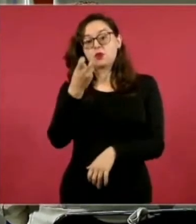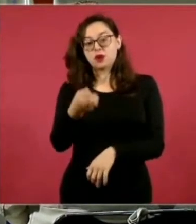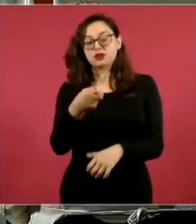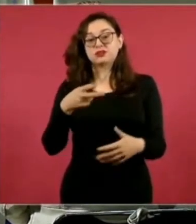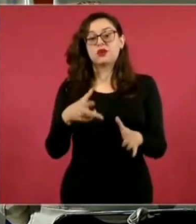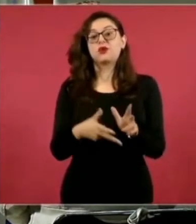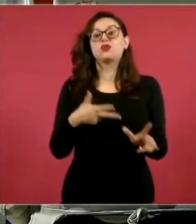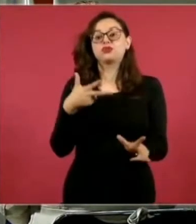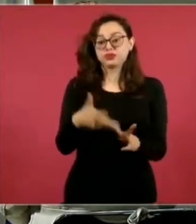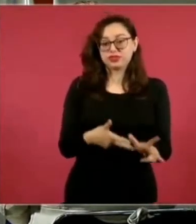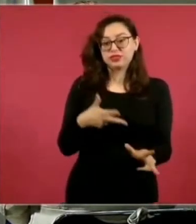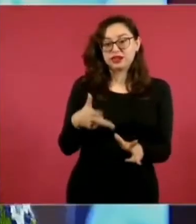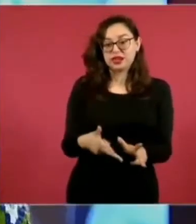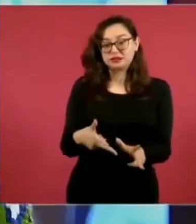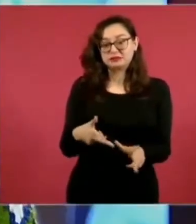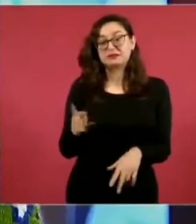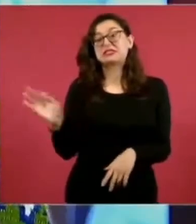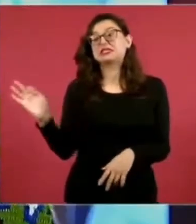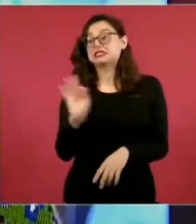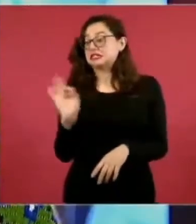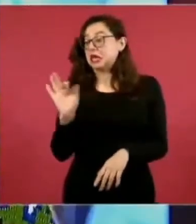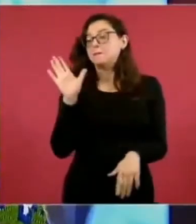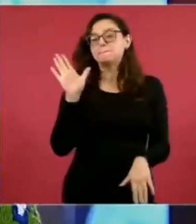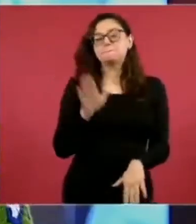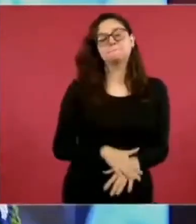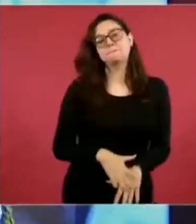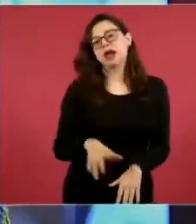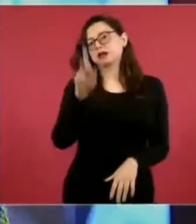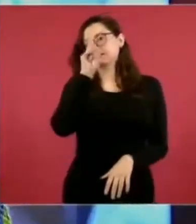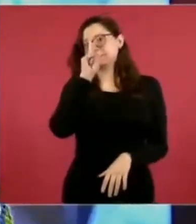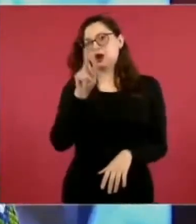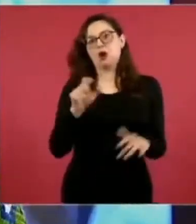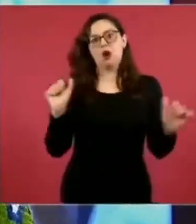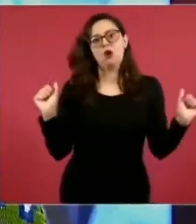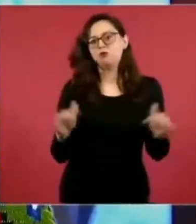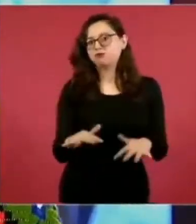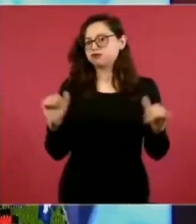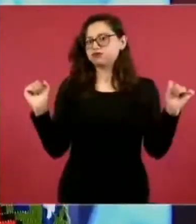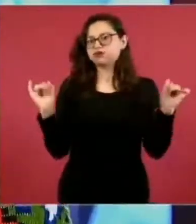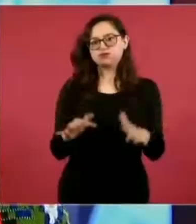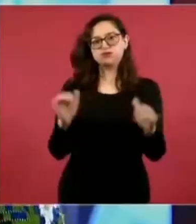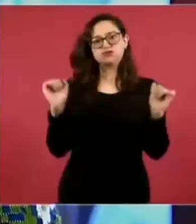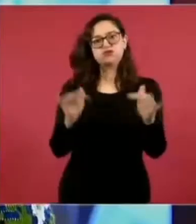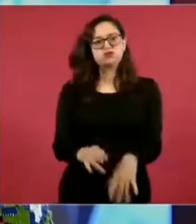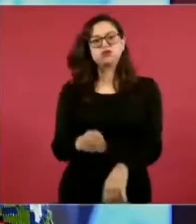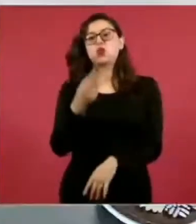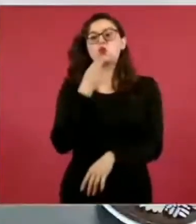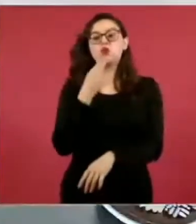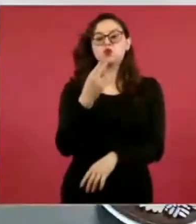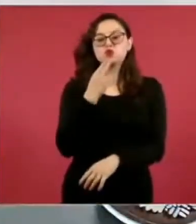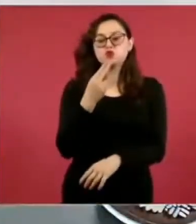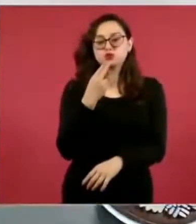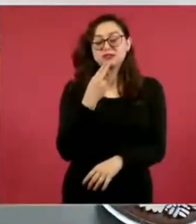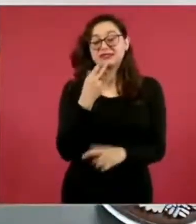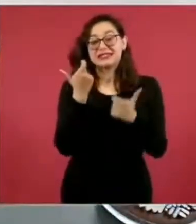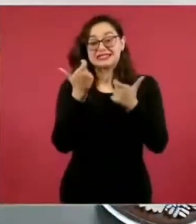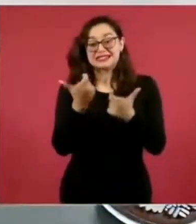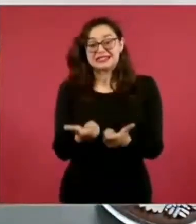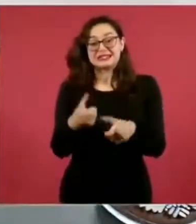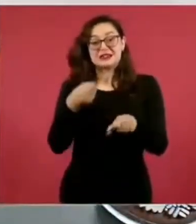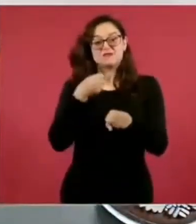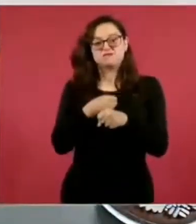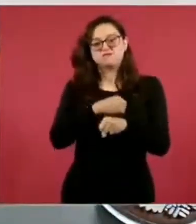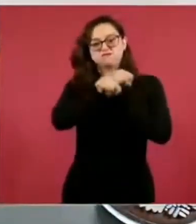está llamado a ser quizá uno de los de mayor actividad que genera una derrama económica de gran